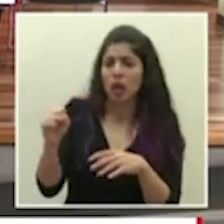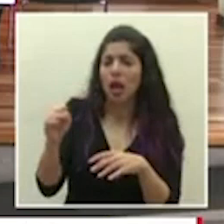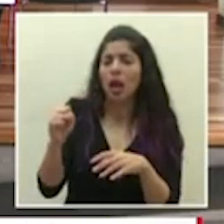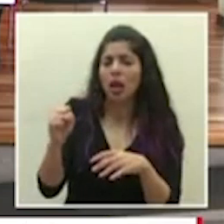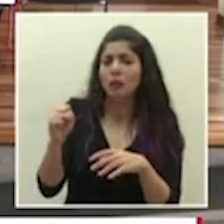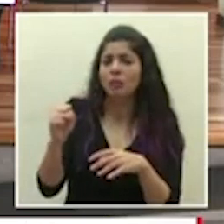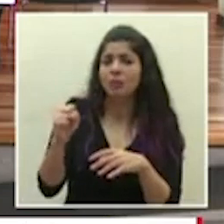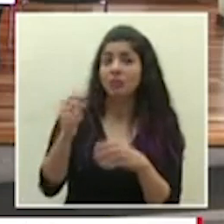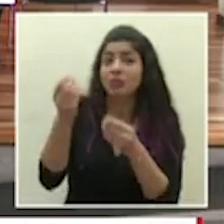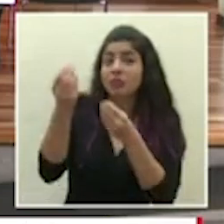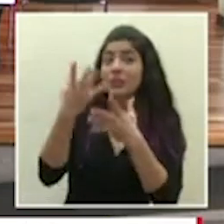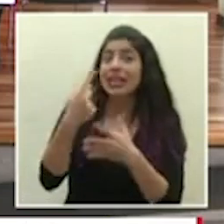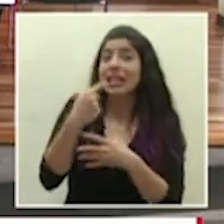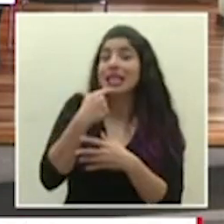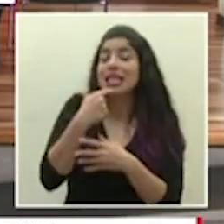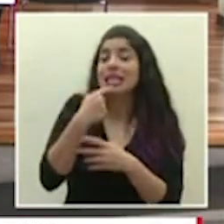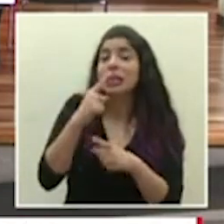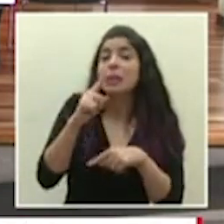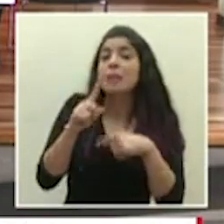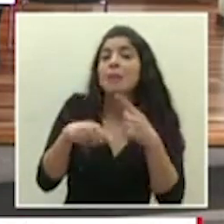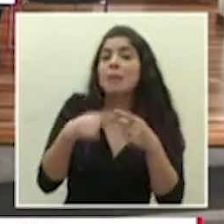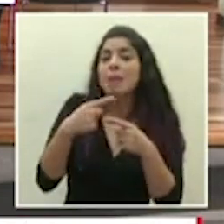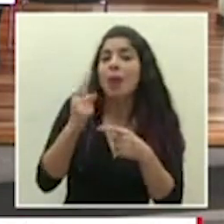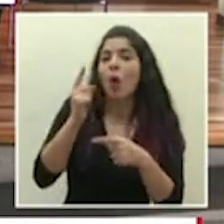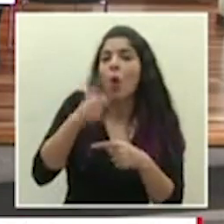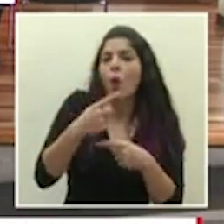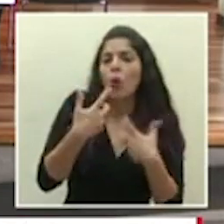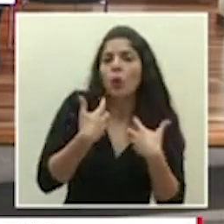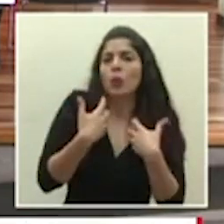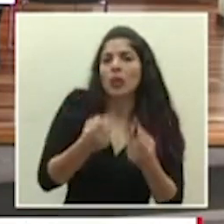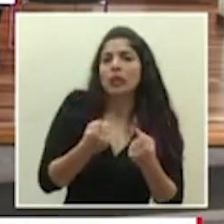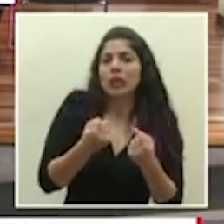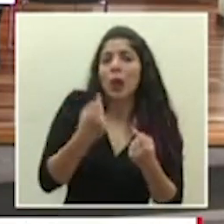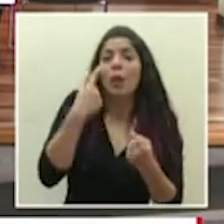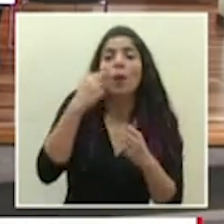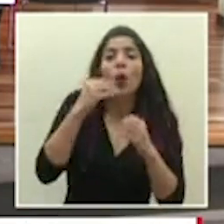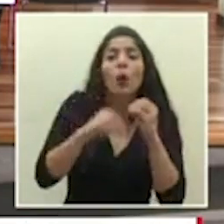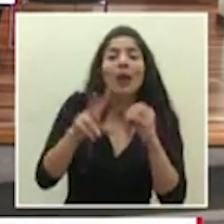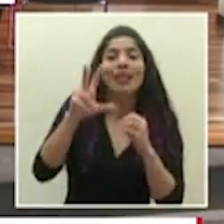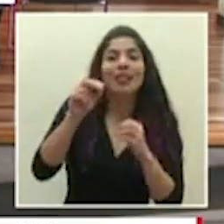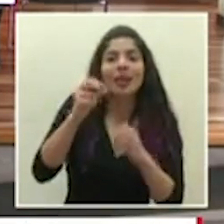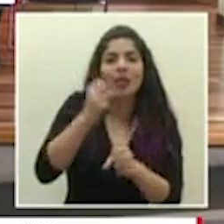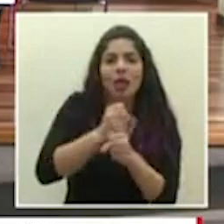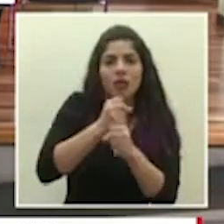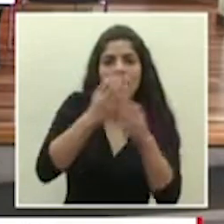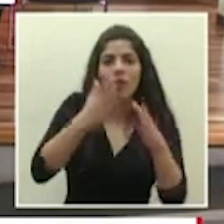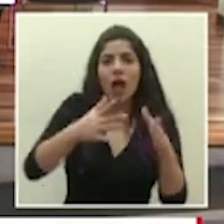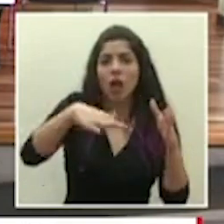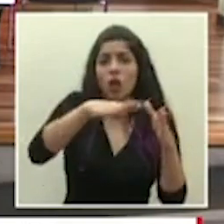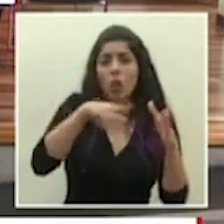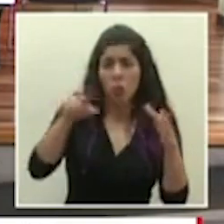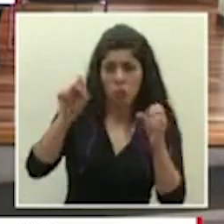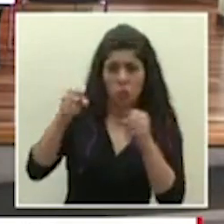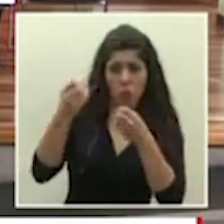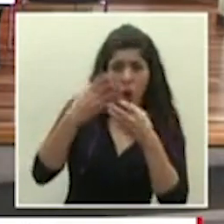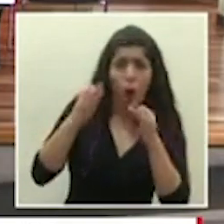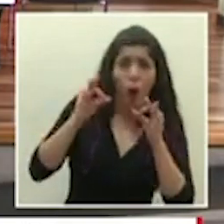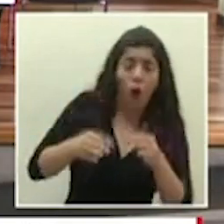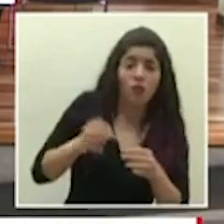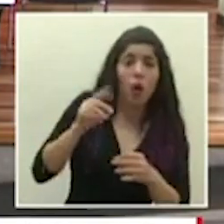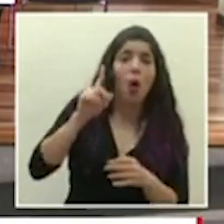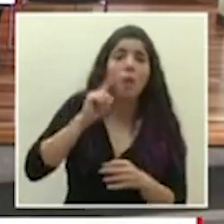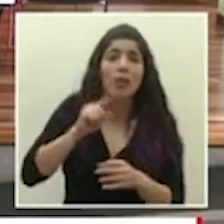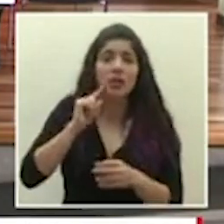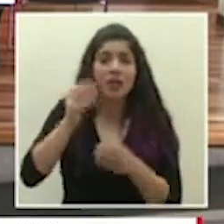se nos informa que van a extender una orden sanitaria para al menos 30 funcionarios pueden confirmar o descartar esta